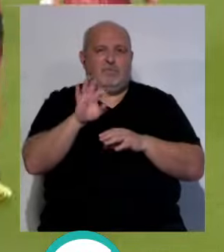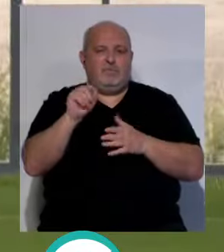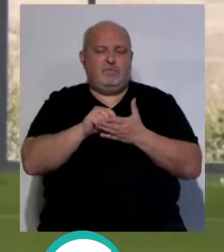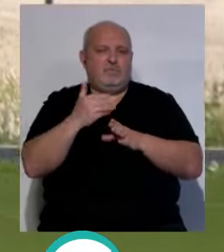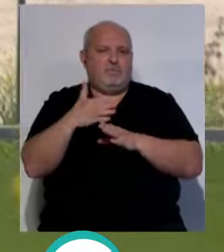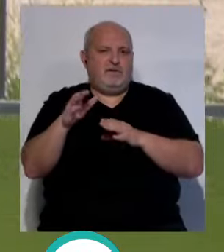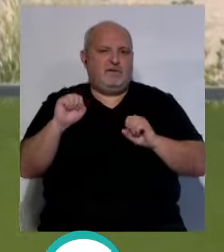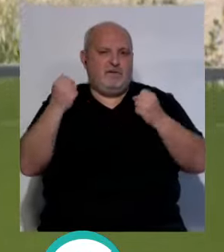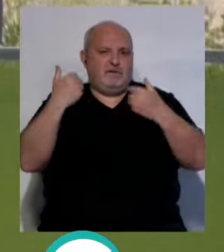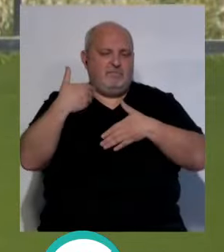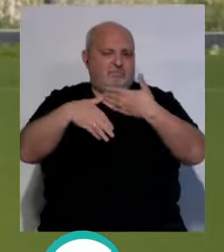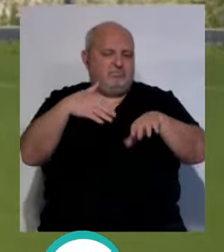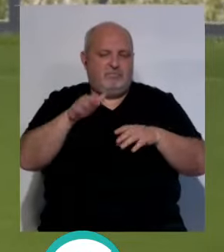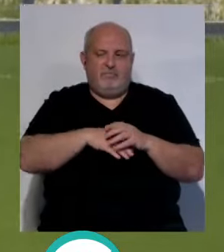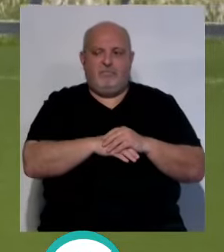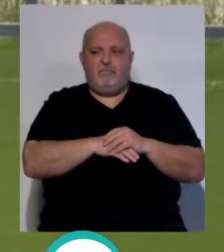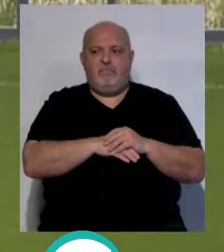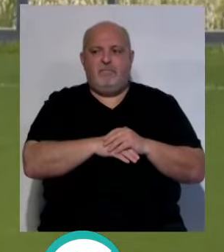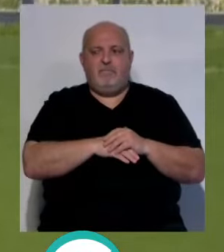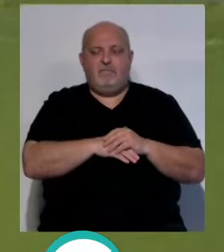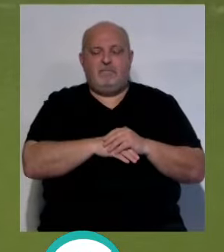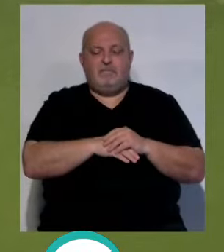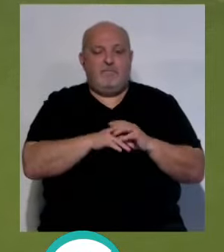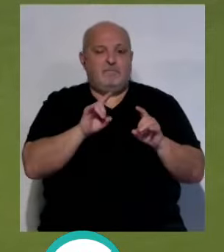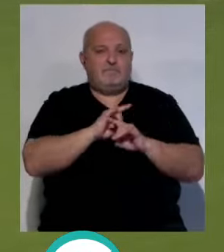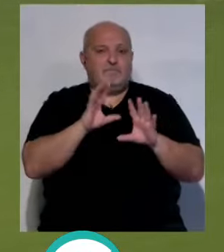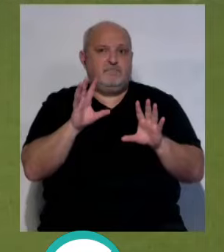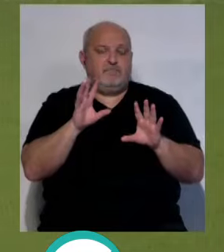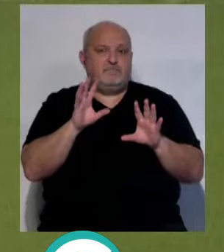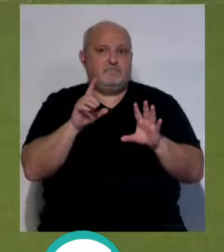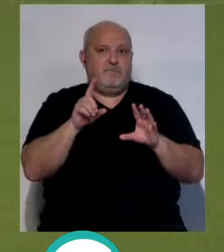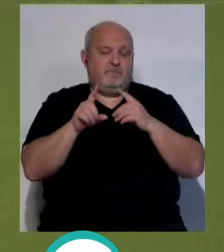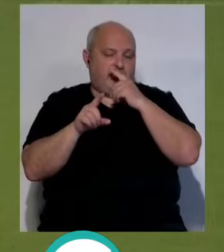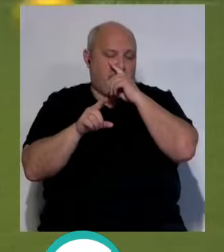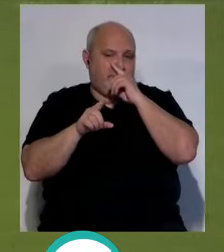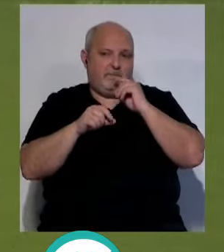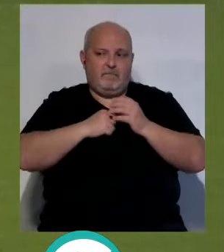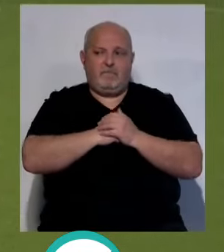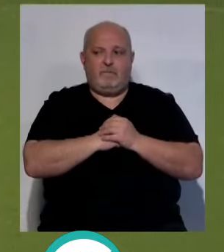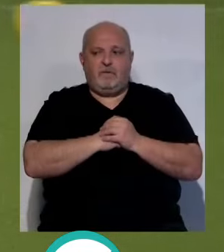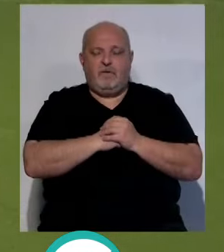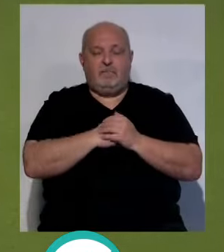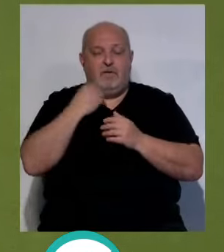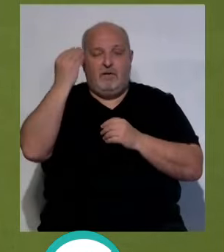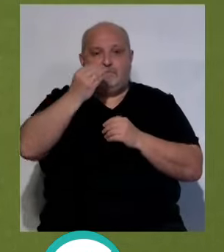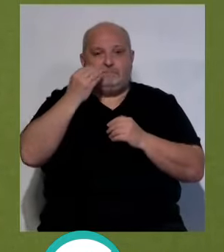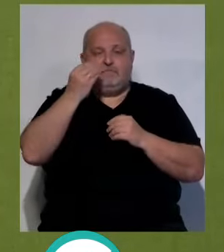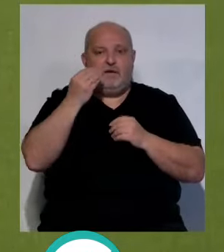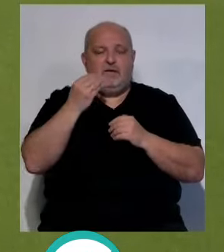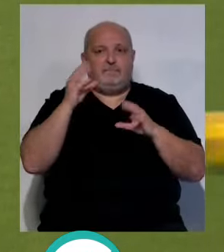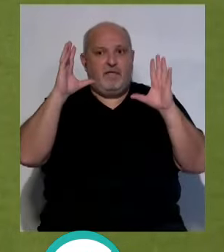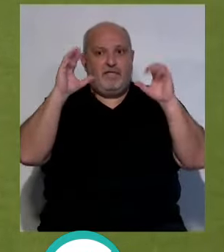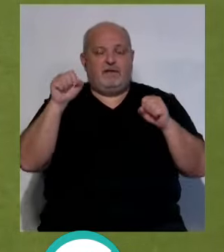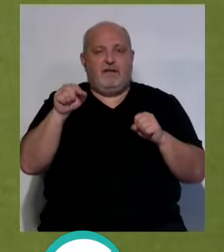puntos está salvaseguro, ¿no? Pero que, indudablemente, pienso que el